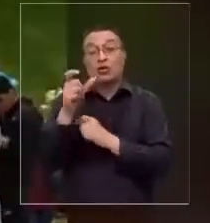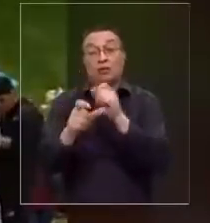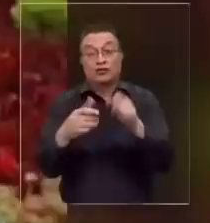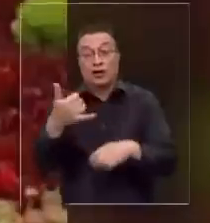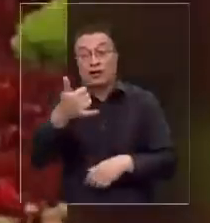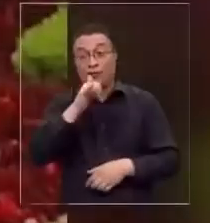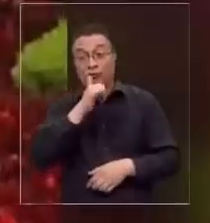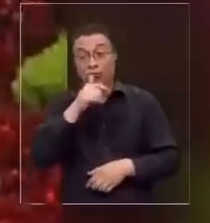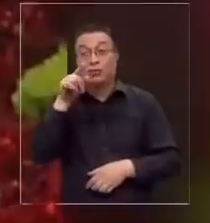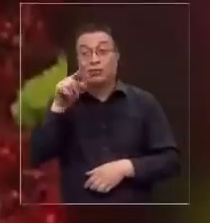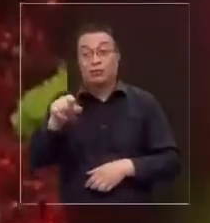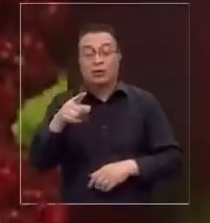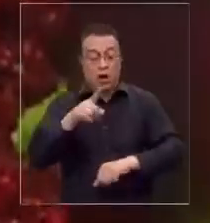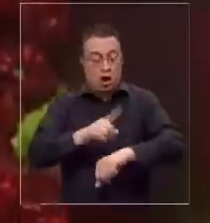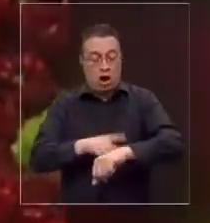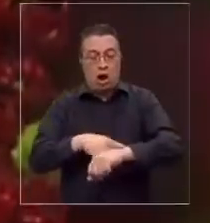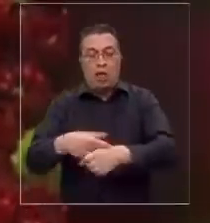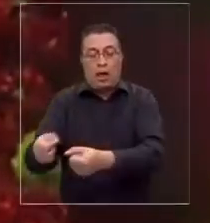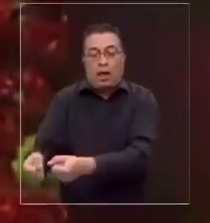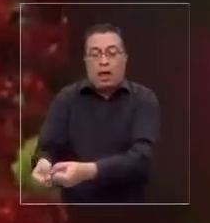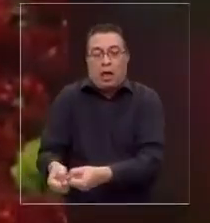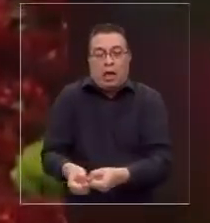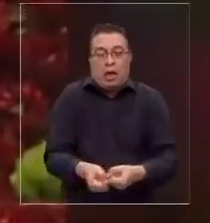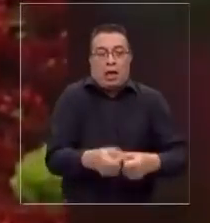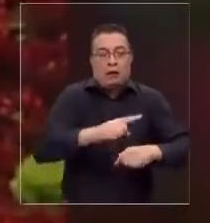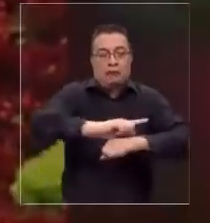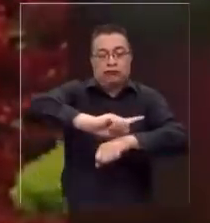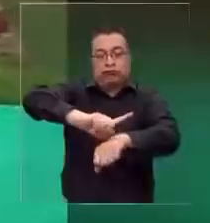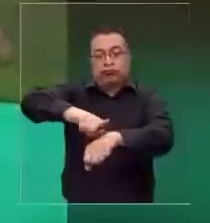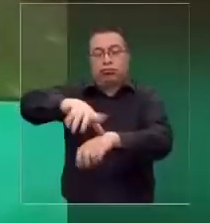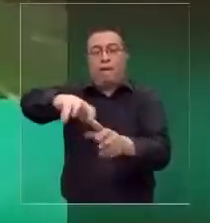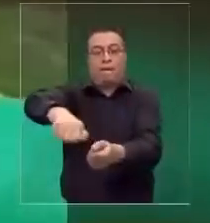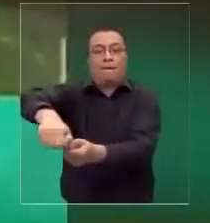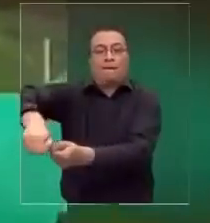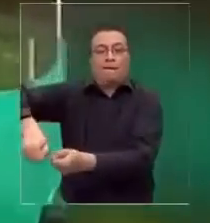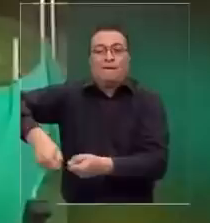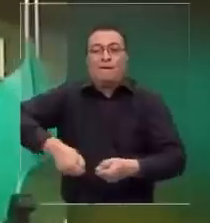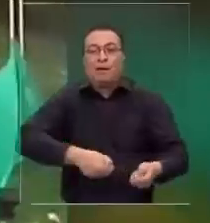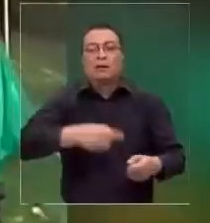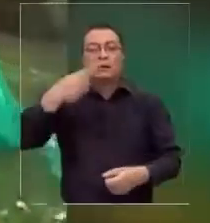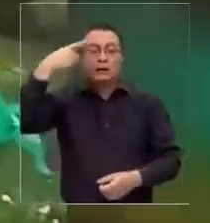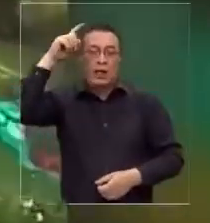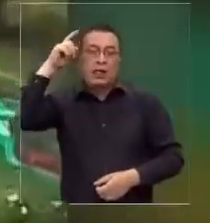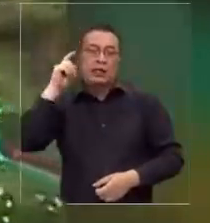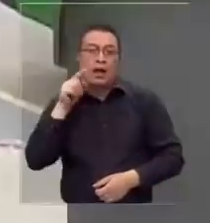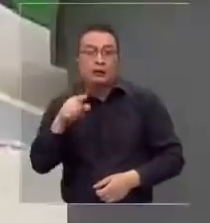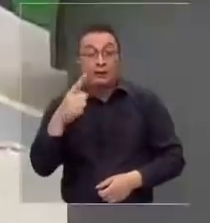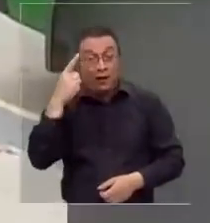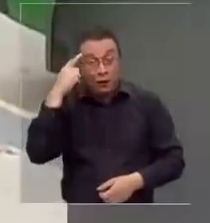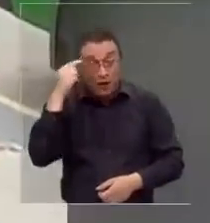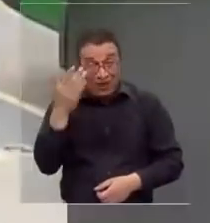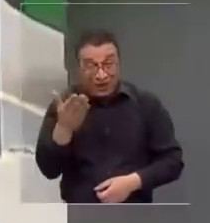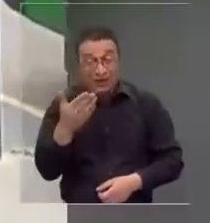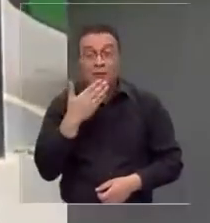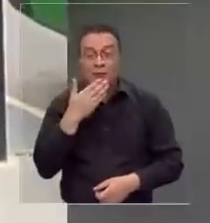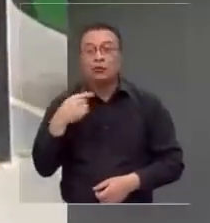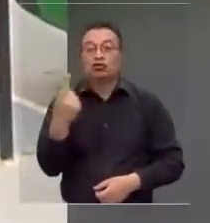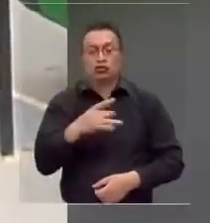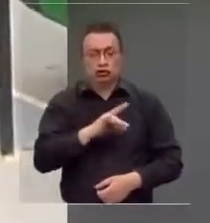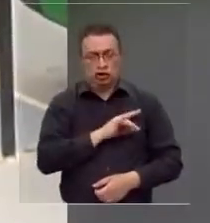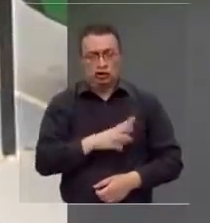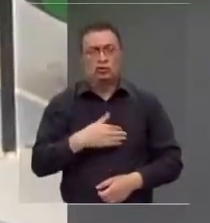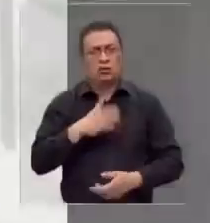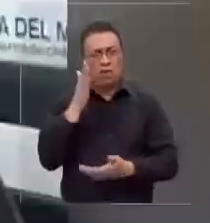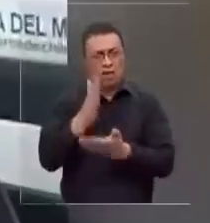ebrios se les ocurrió adelantar manualmente la hora del reloj de flores de Viña del Mar, dañándolo por semanas? Nosotros, por ser chilenos,